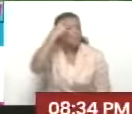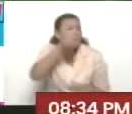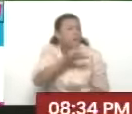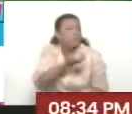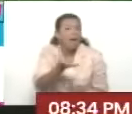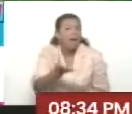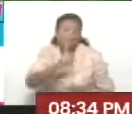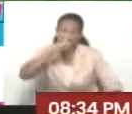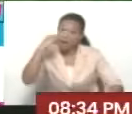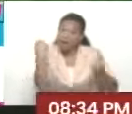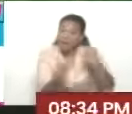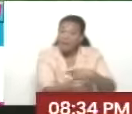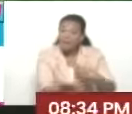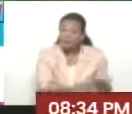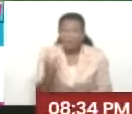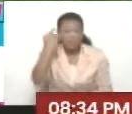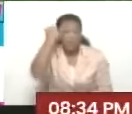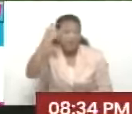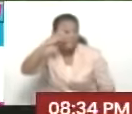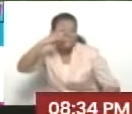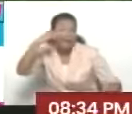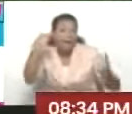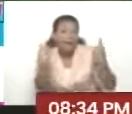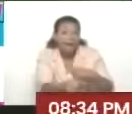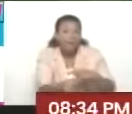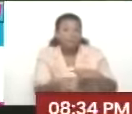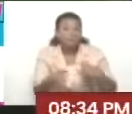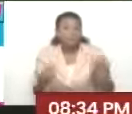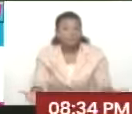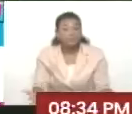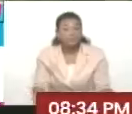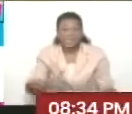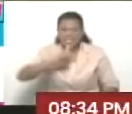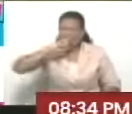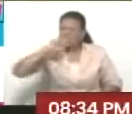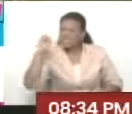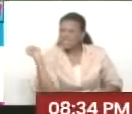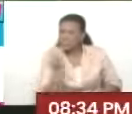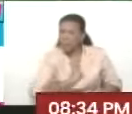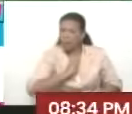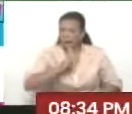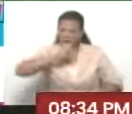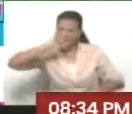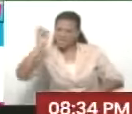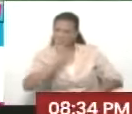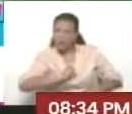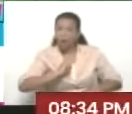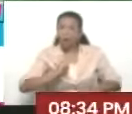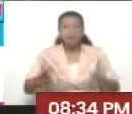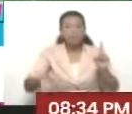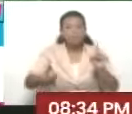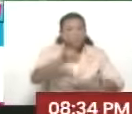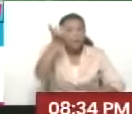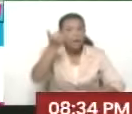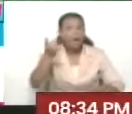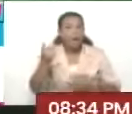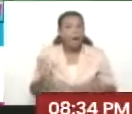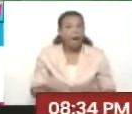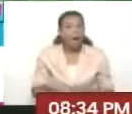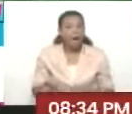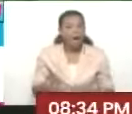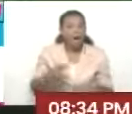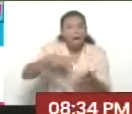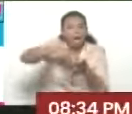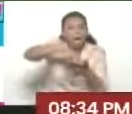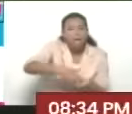Mensaje de venganza. Así es. Porque creen que con su odio y su venganza van a